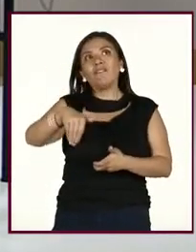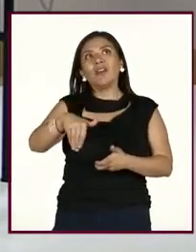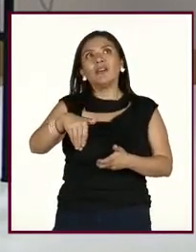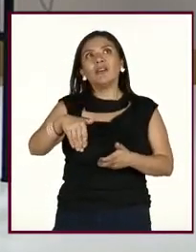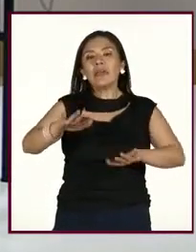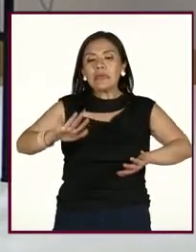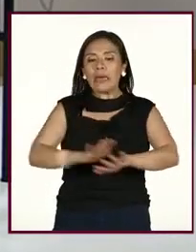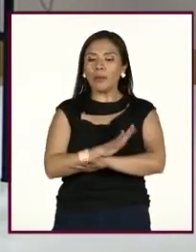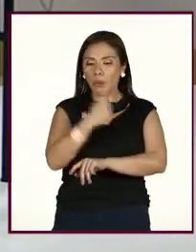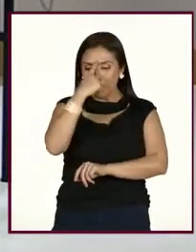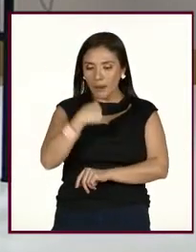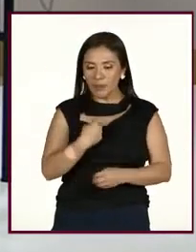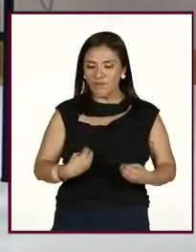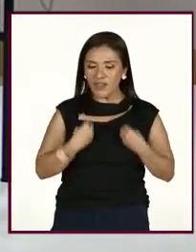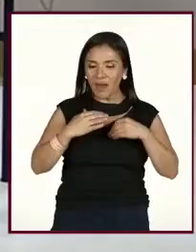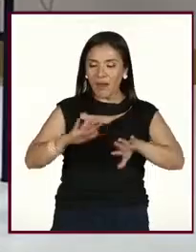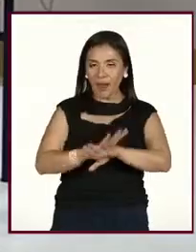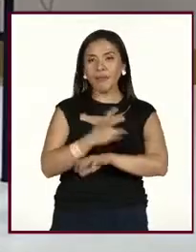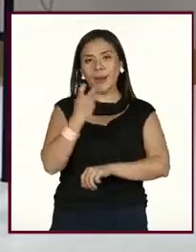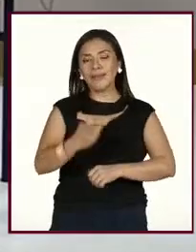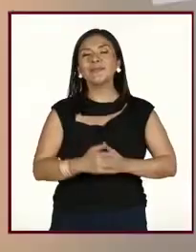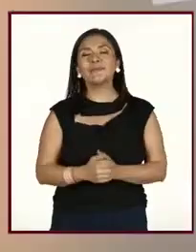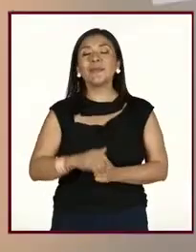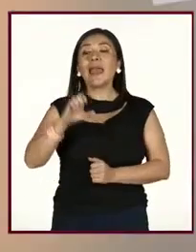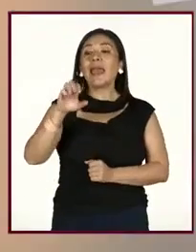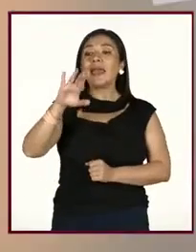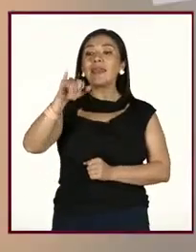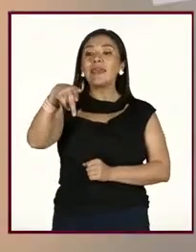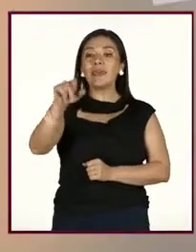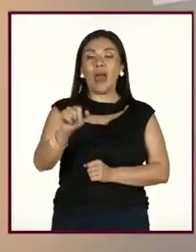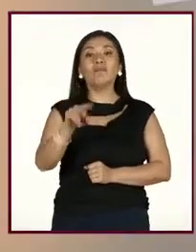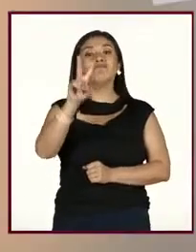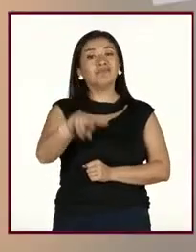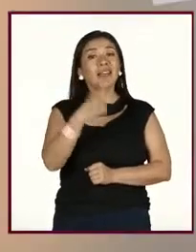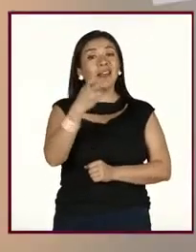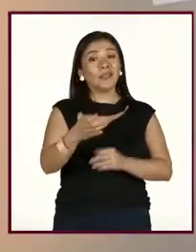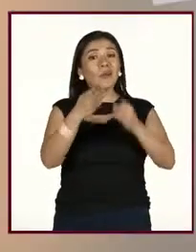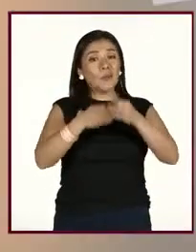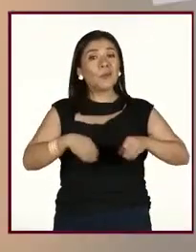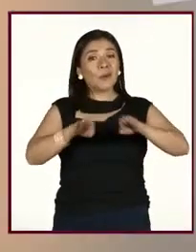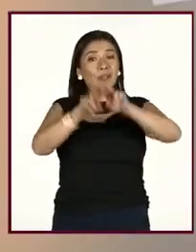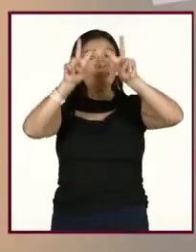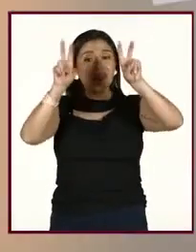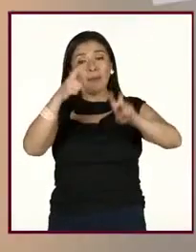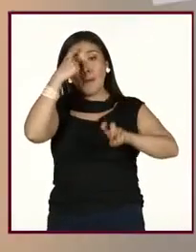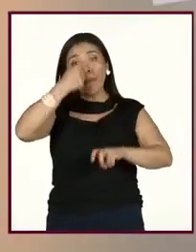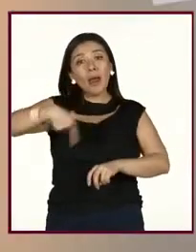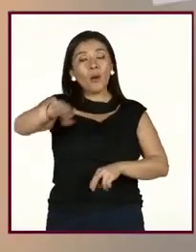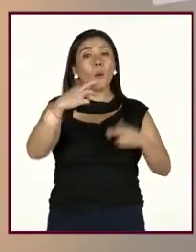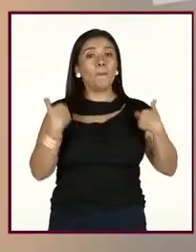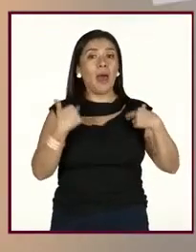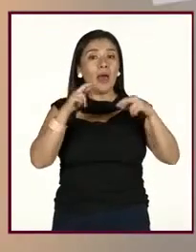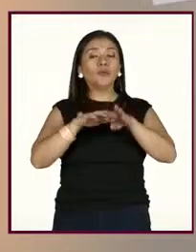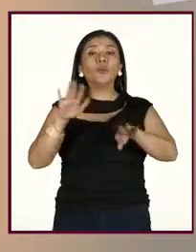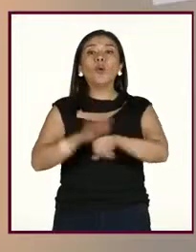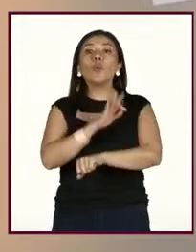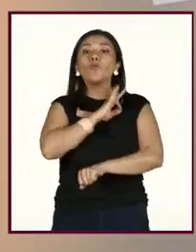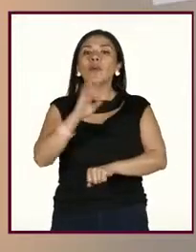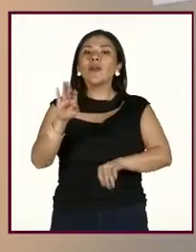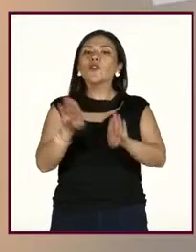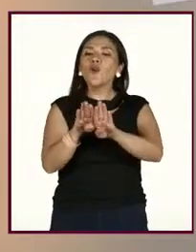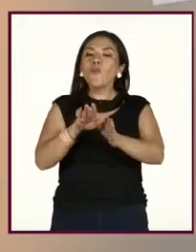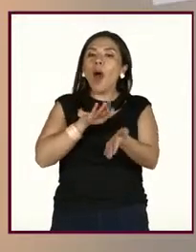hábitos. Muy bien. Erika Pacheco, es muy importante estos temas para las y los maestros, ya que para poder